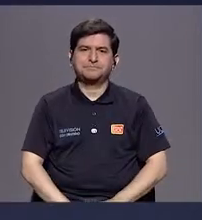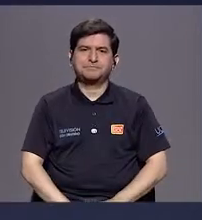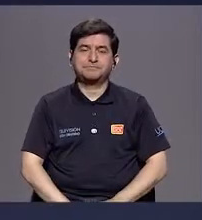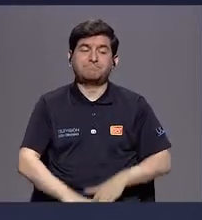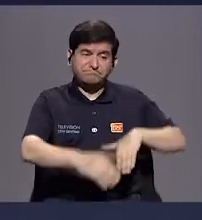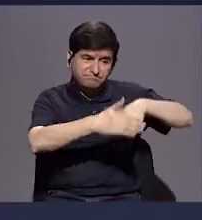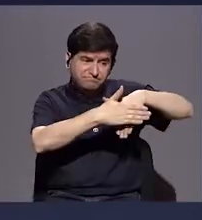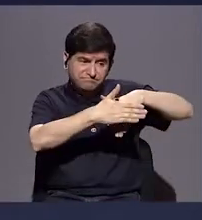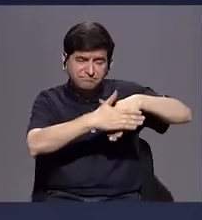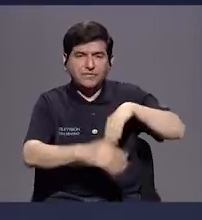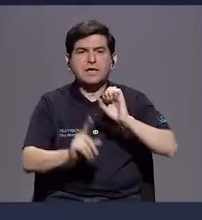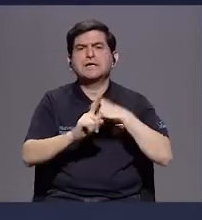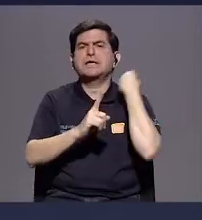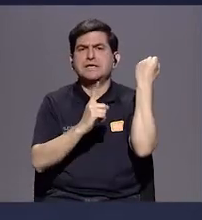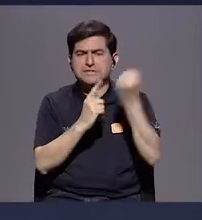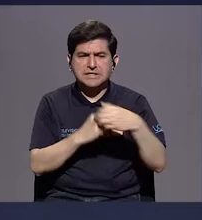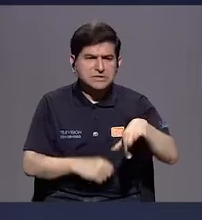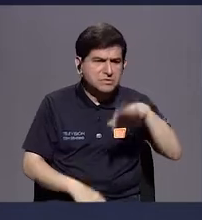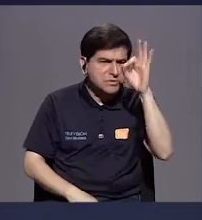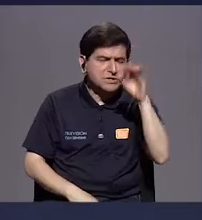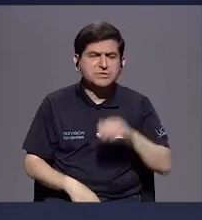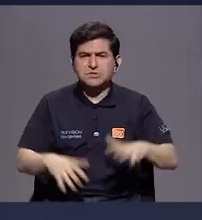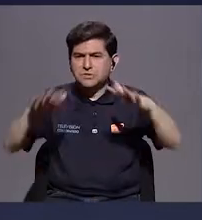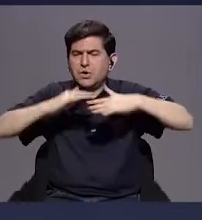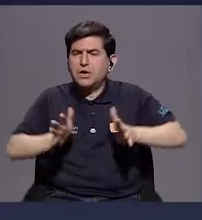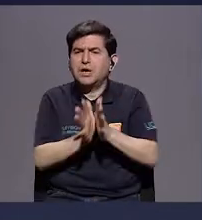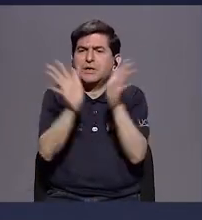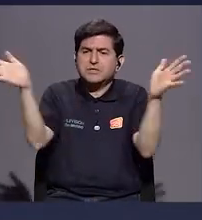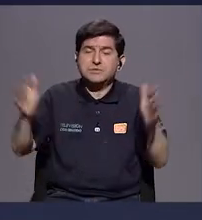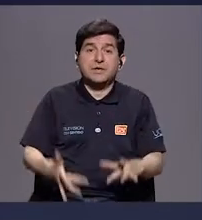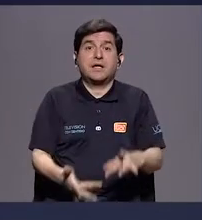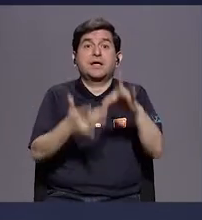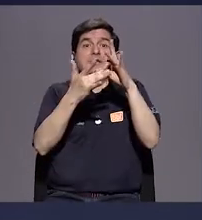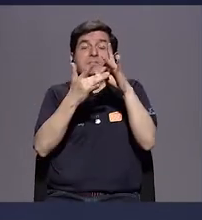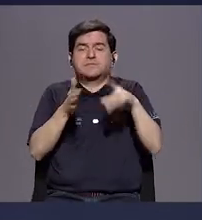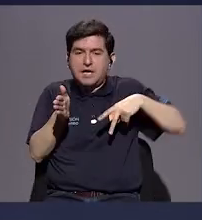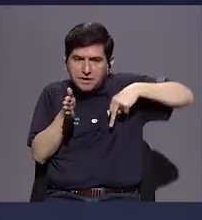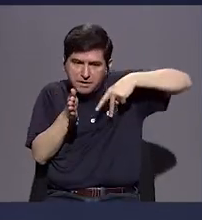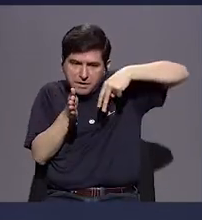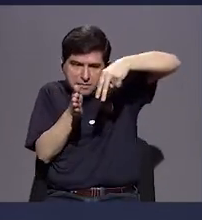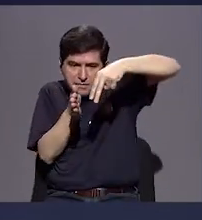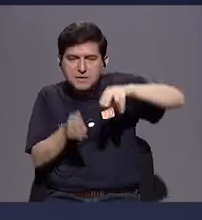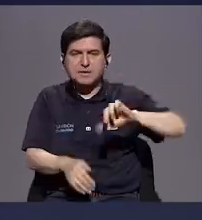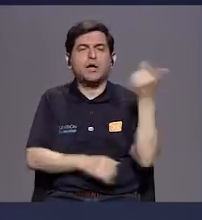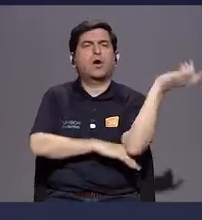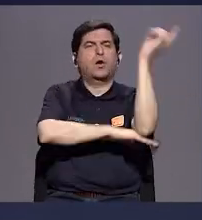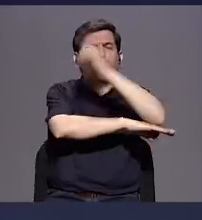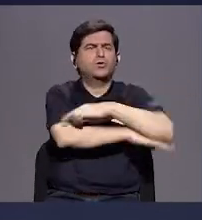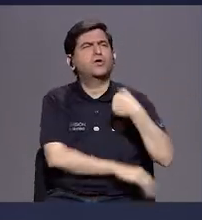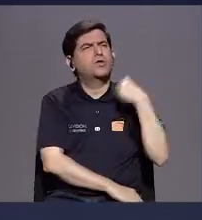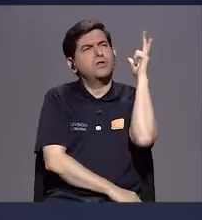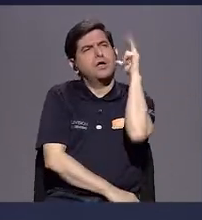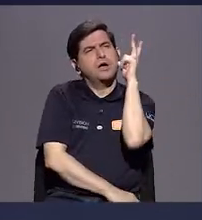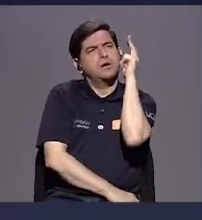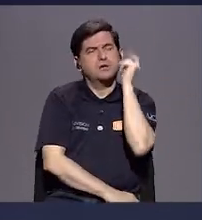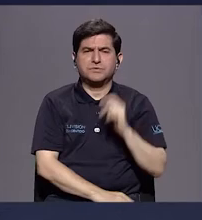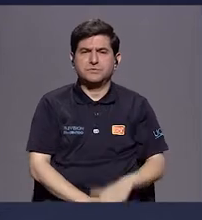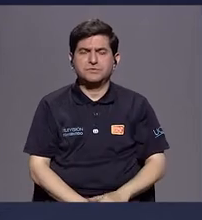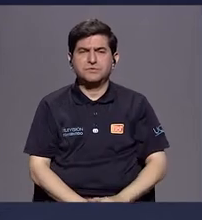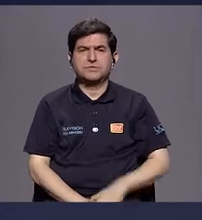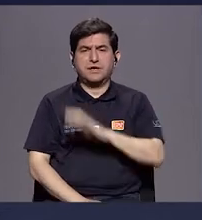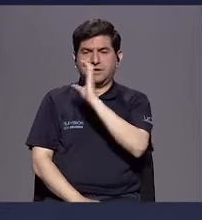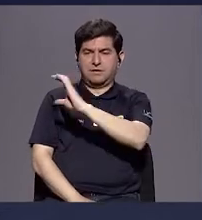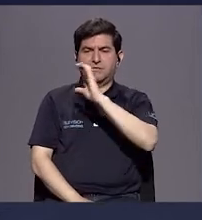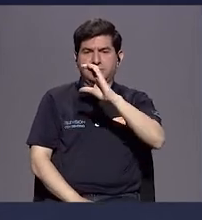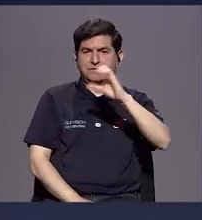Estos obstáculos y este tipo de situaciones que encontramos en los espacios públicos y sobre todo en las aceras, el otro día escuchaba por parte de la